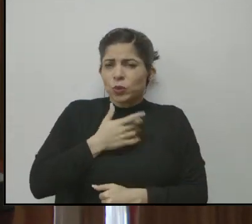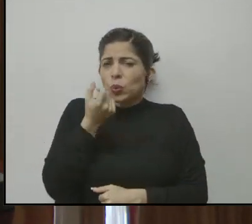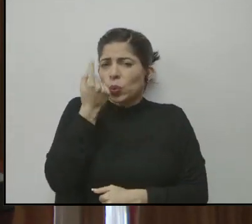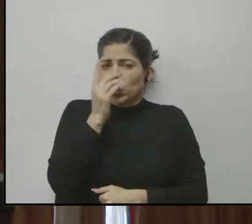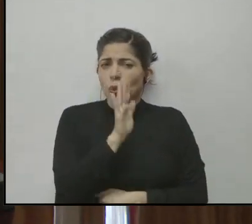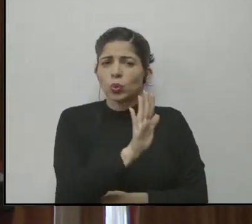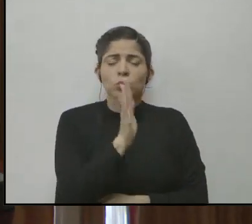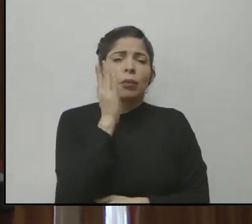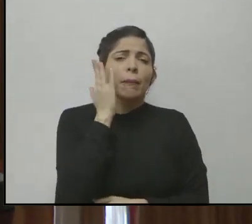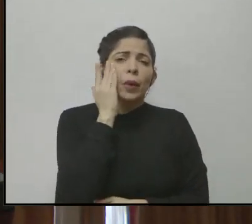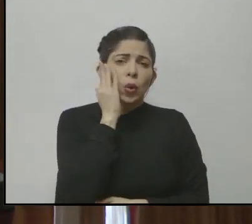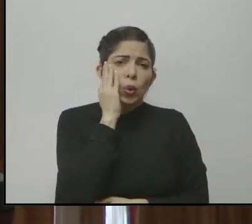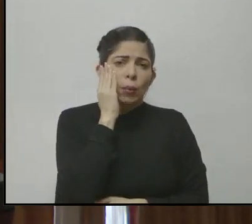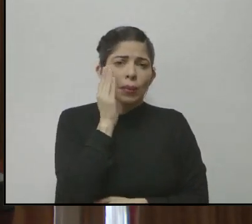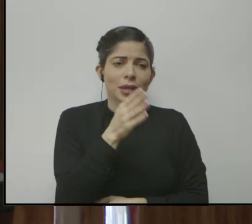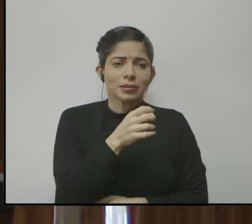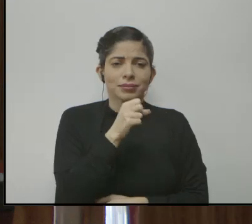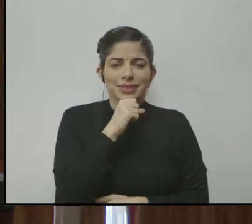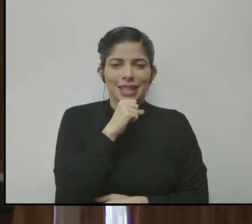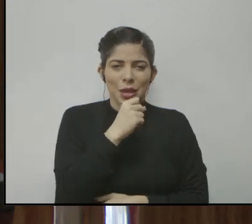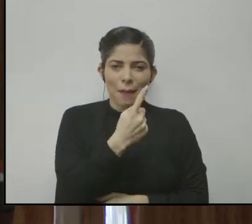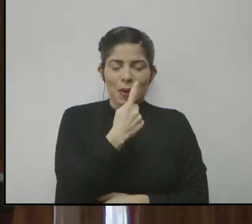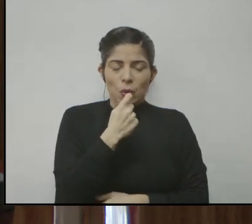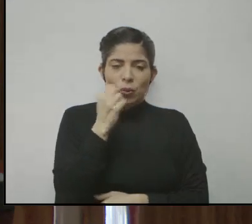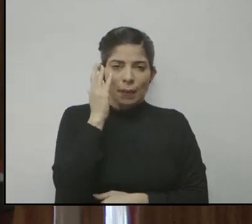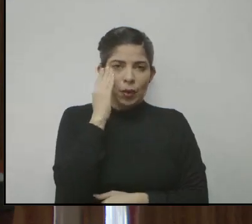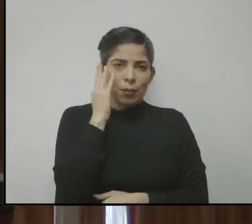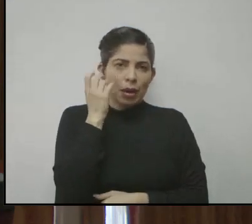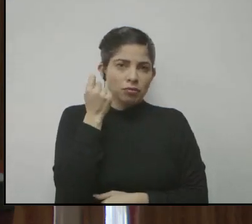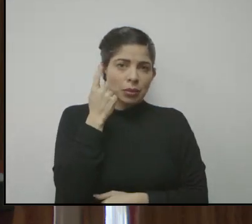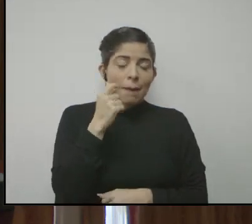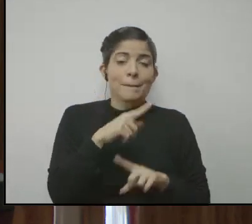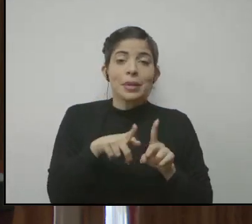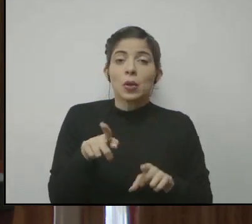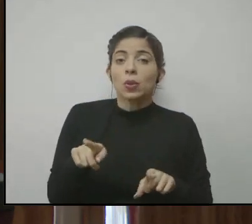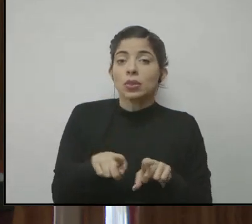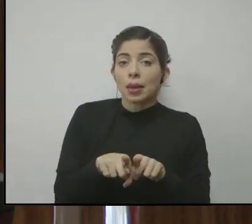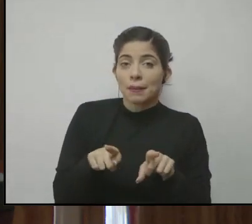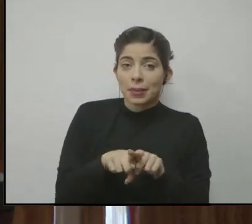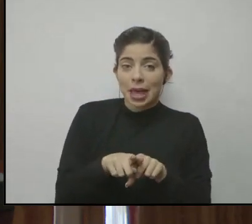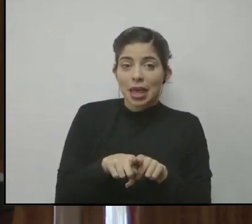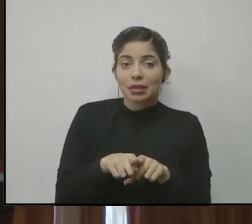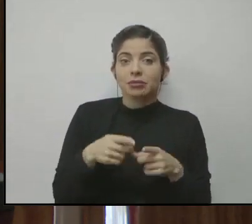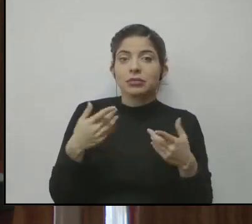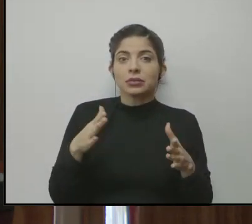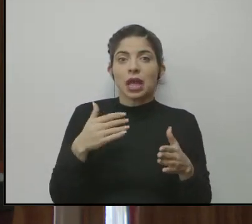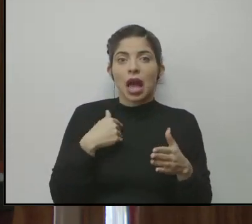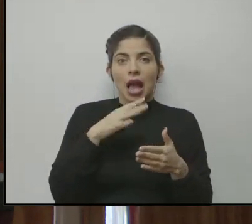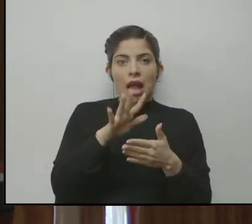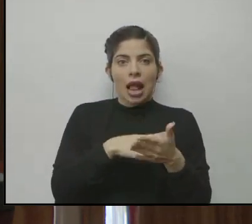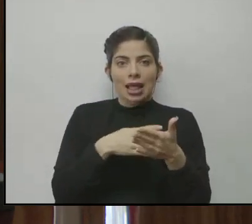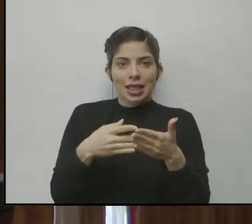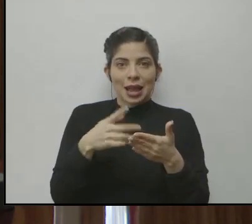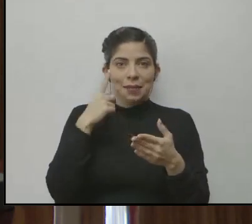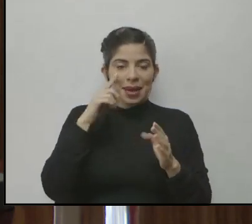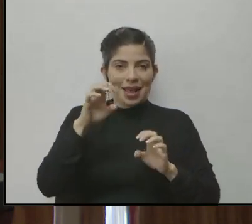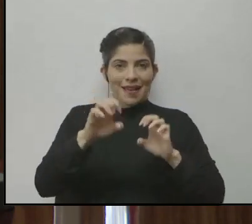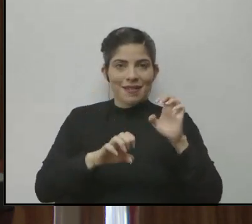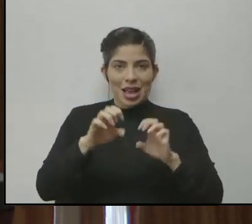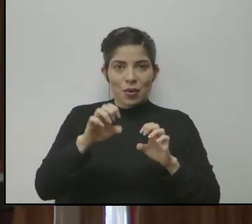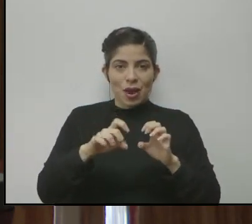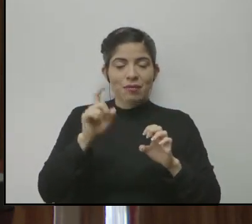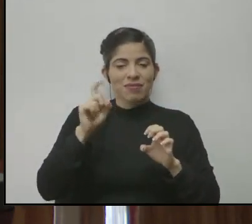la preocupación de la señora que hace la pregunta, pero también hay que, teníamos ya un calendario para estas pruebas, pero hay que